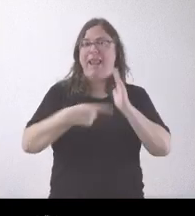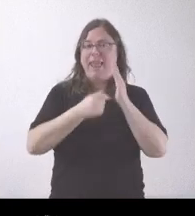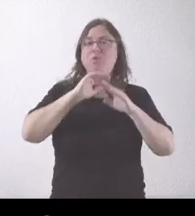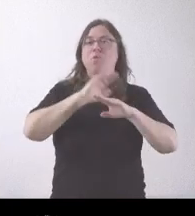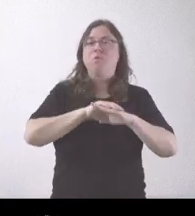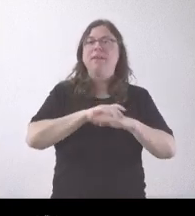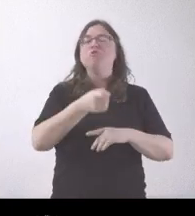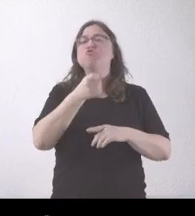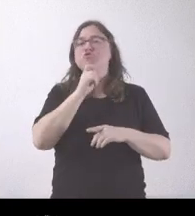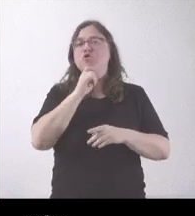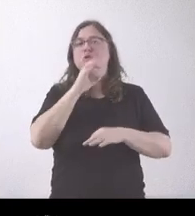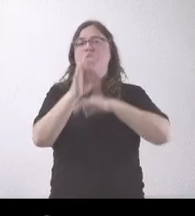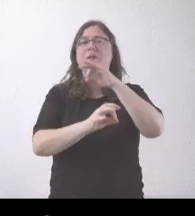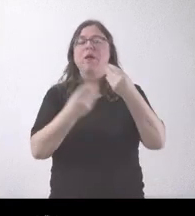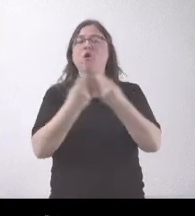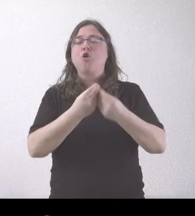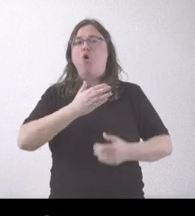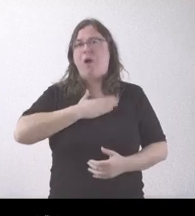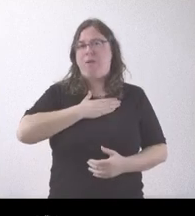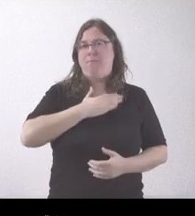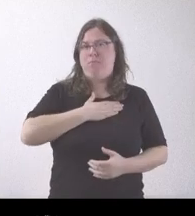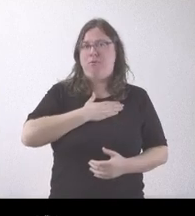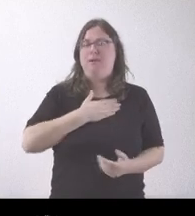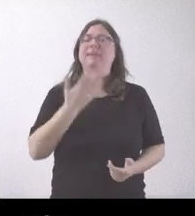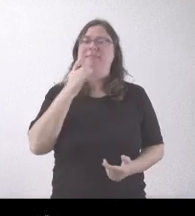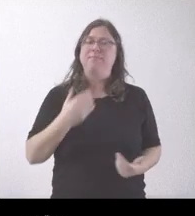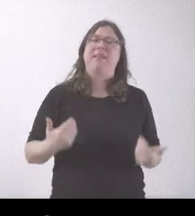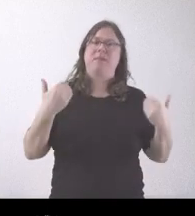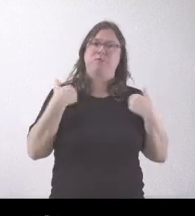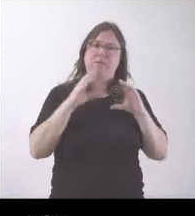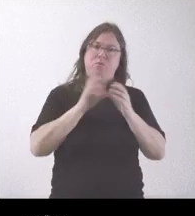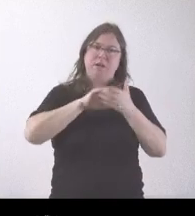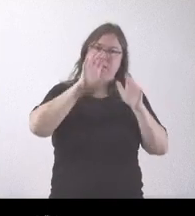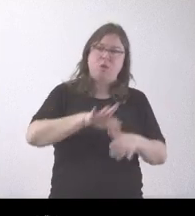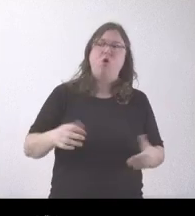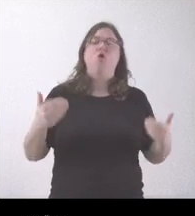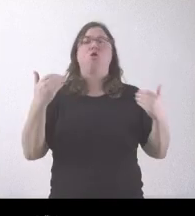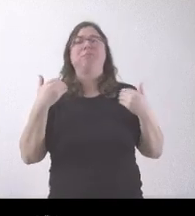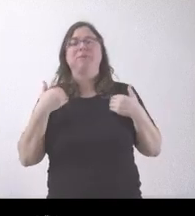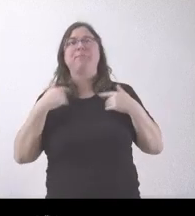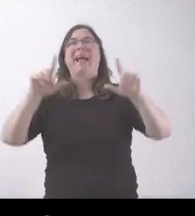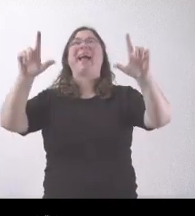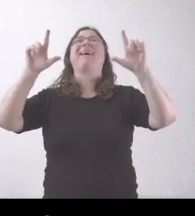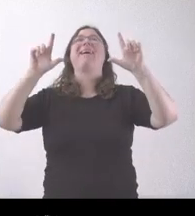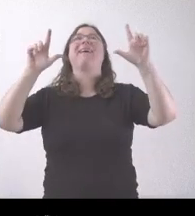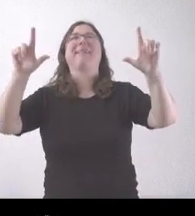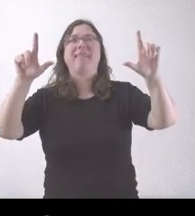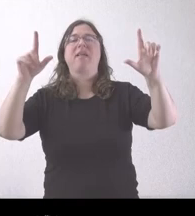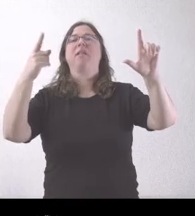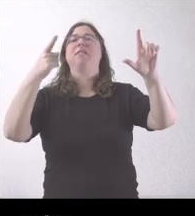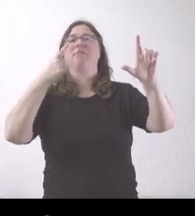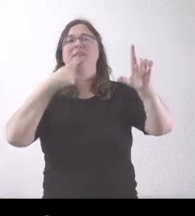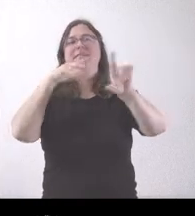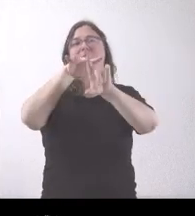¿eso cómo lo van a organizar con el propietario? Es decir, ¿es responsabilidad de la Junta o es responsabilidad del propietario colocar un cartel en el que se figure un poco el